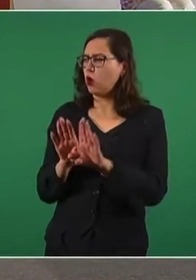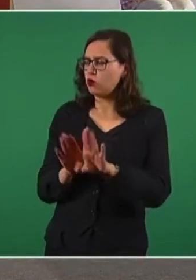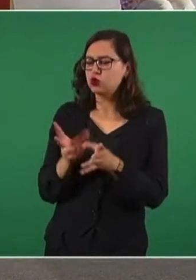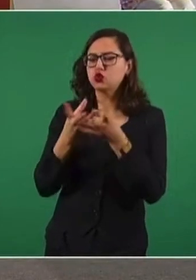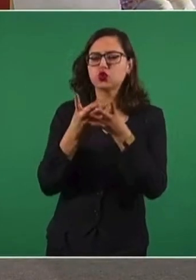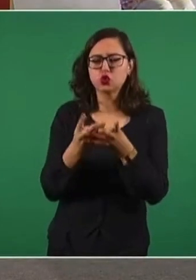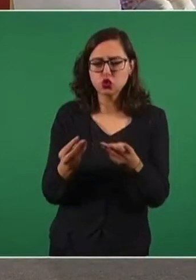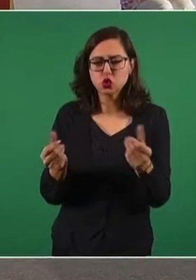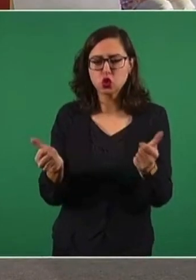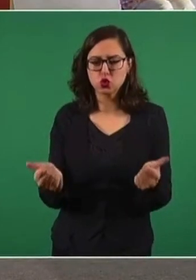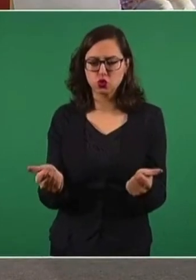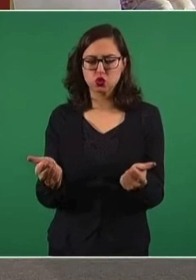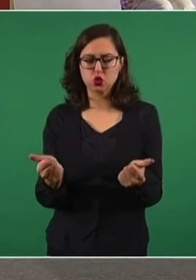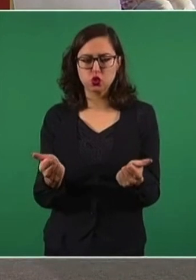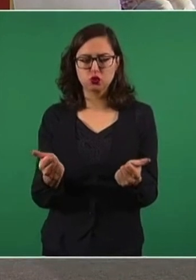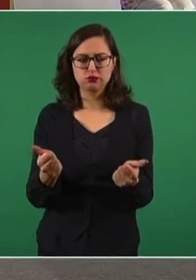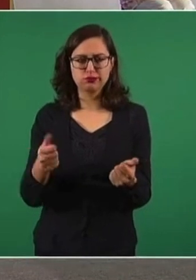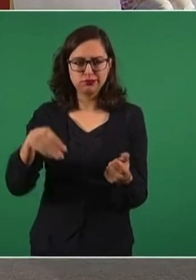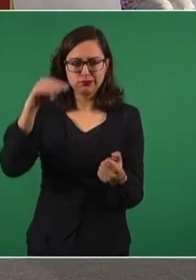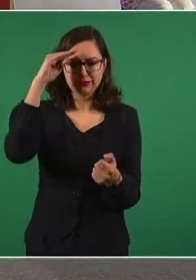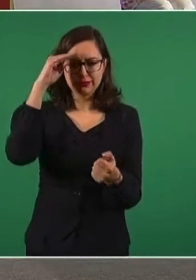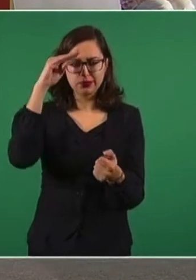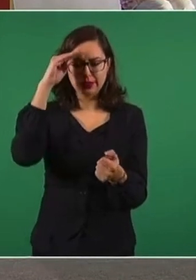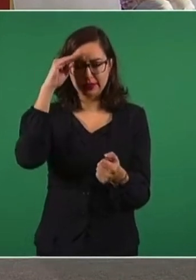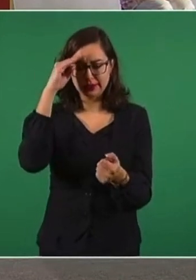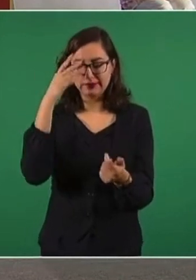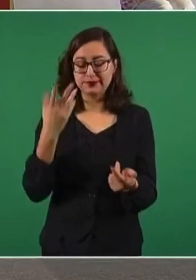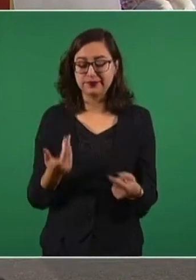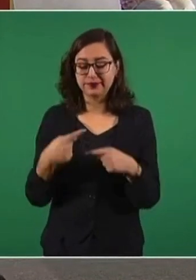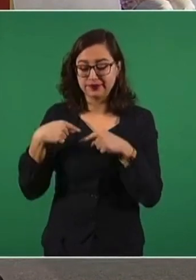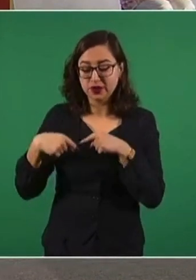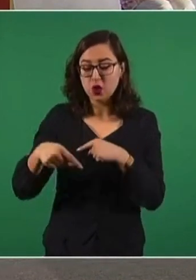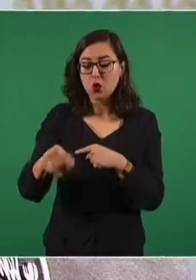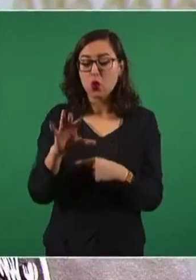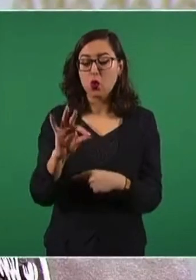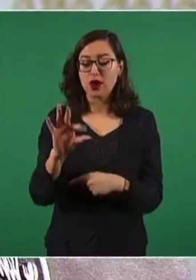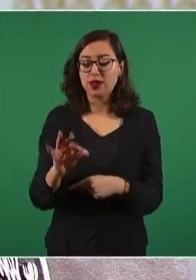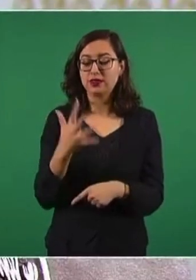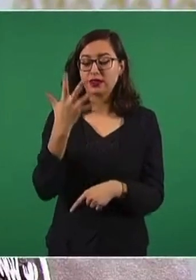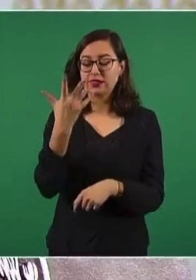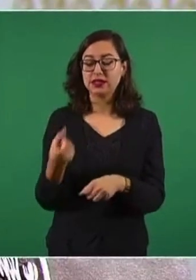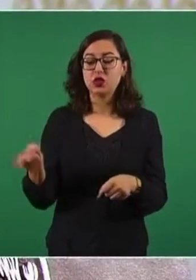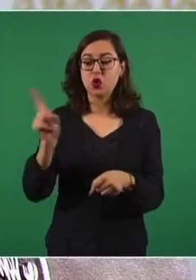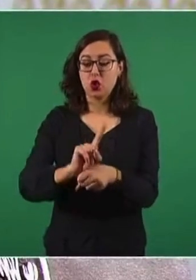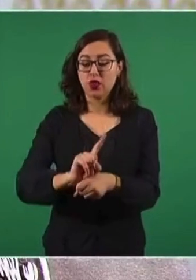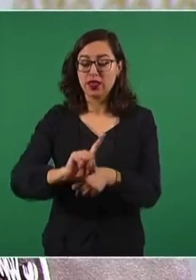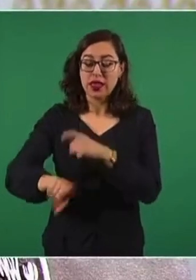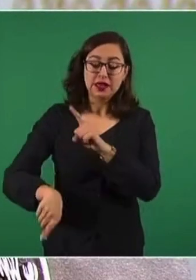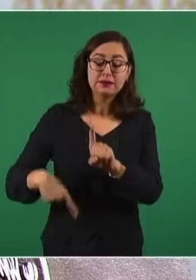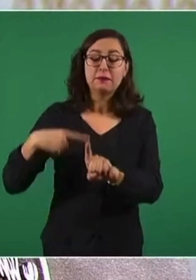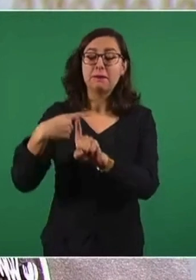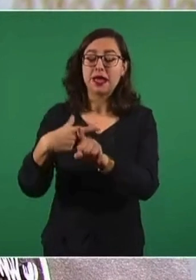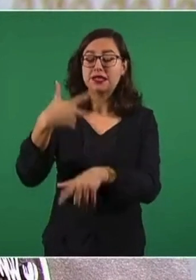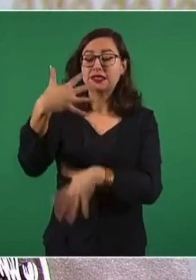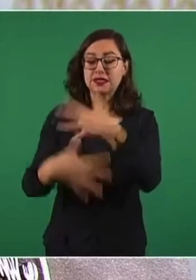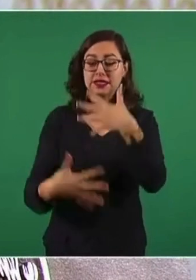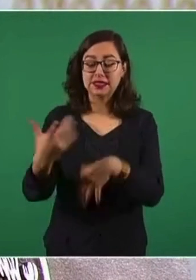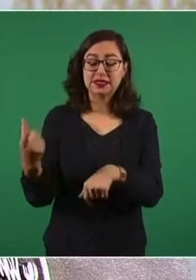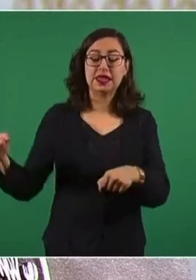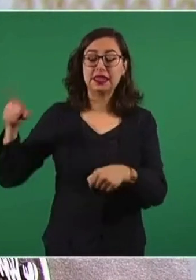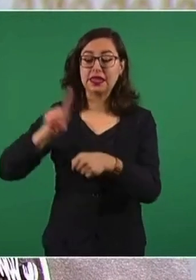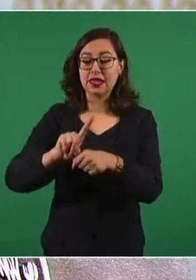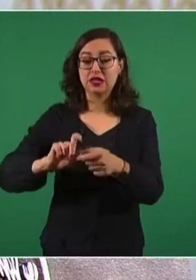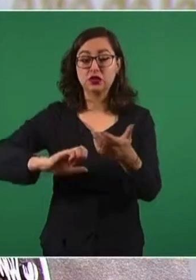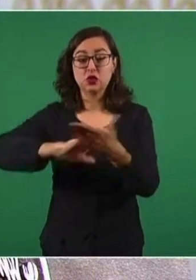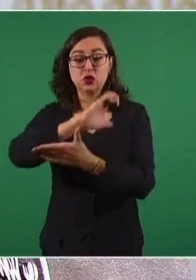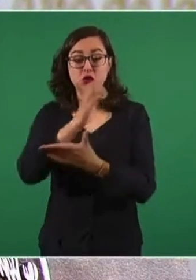solución, esta alternativa implicaba 45 días de compra más 15 días de contrato. En el mejor escenario